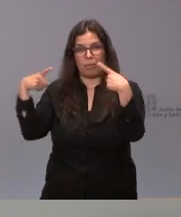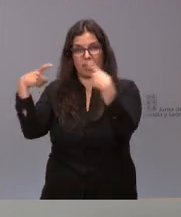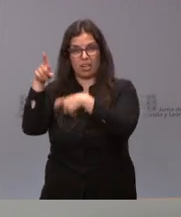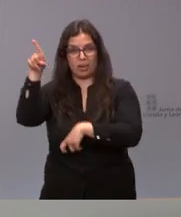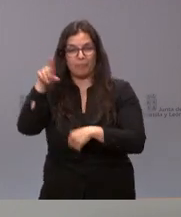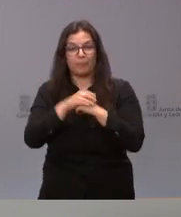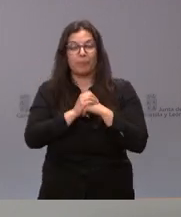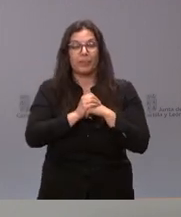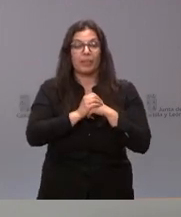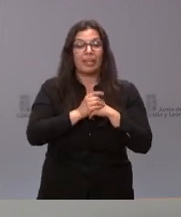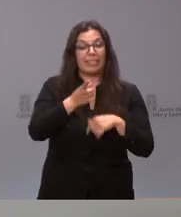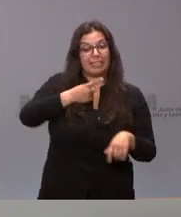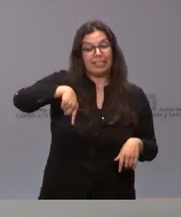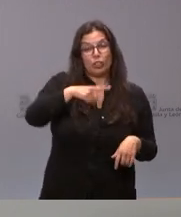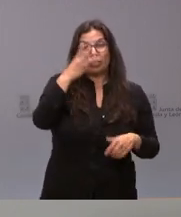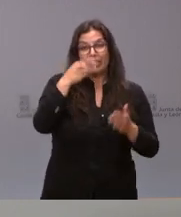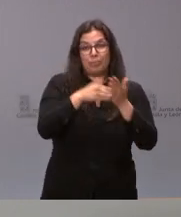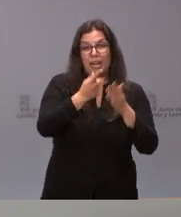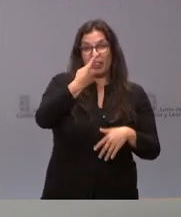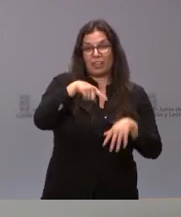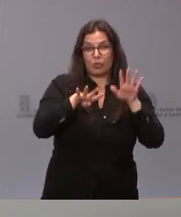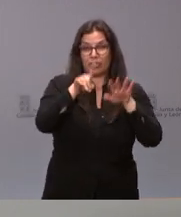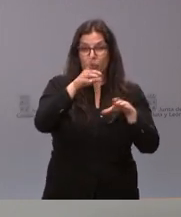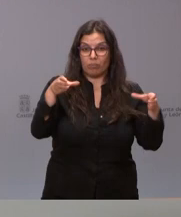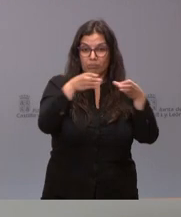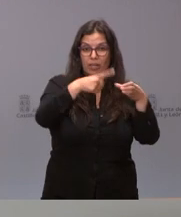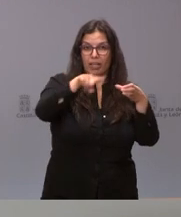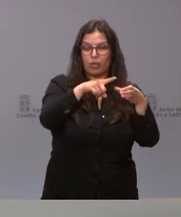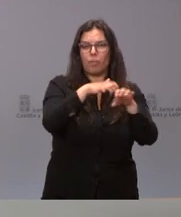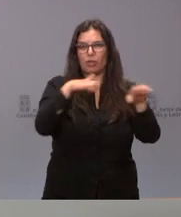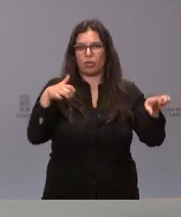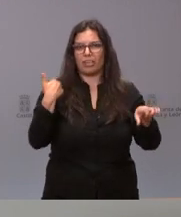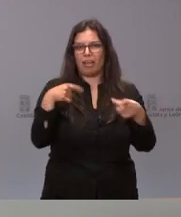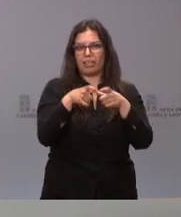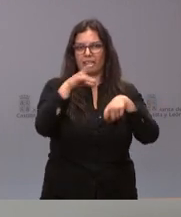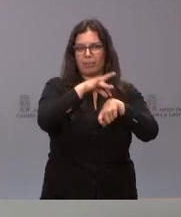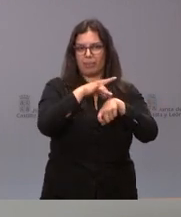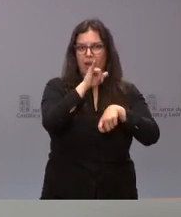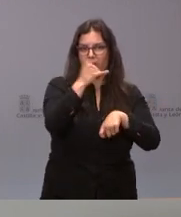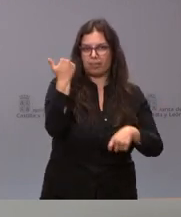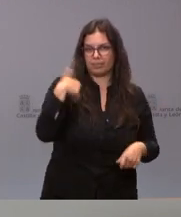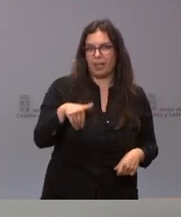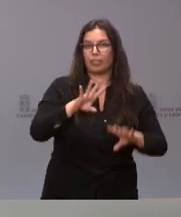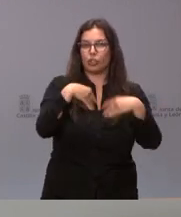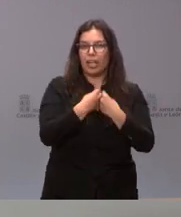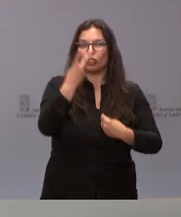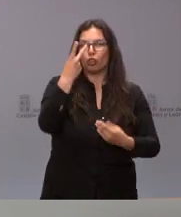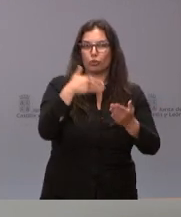Gran parte de estas 3.191 personas tienen ya la tarjeta sanitaria. En concreto, 2